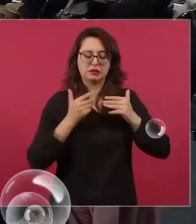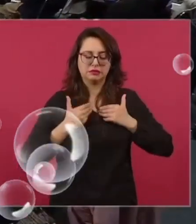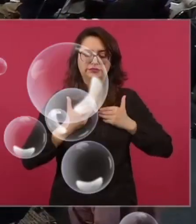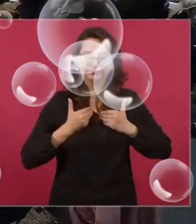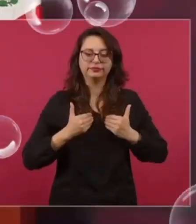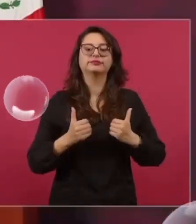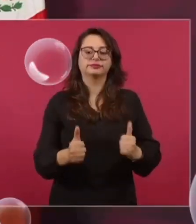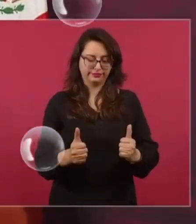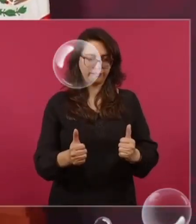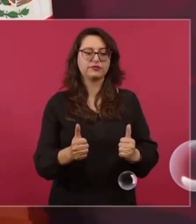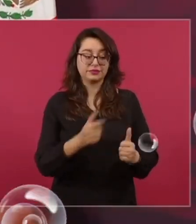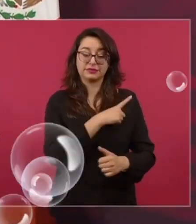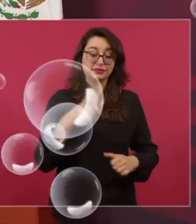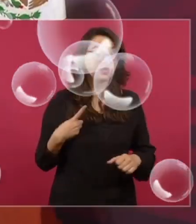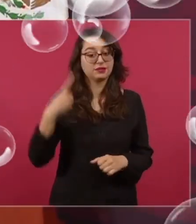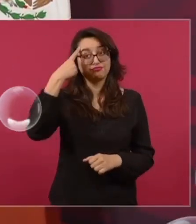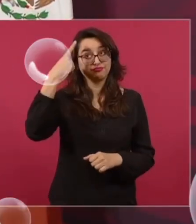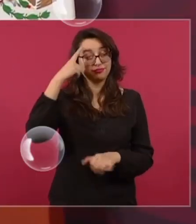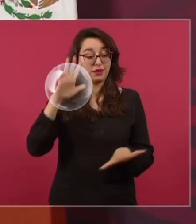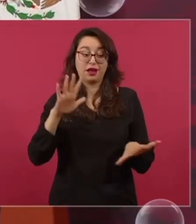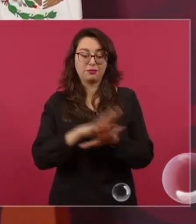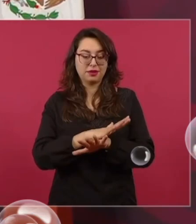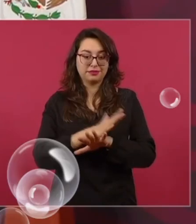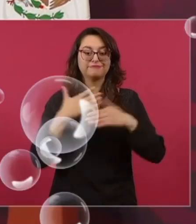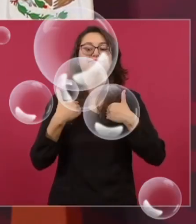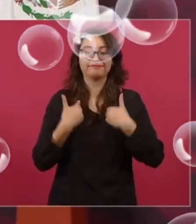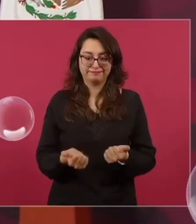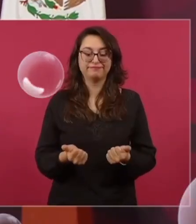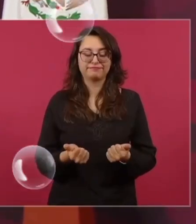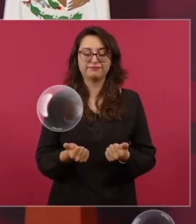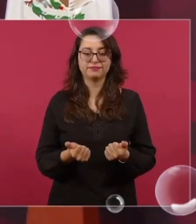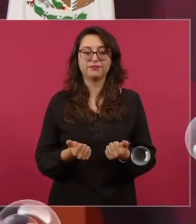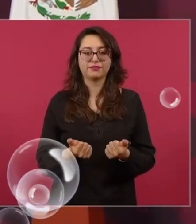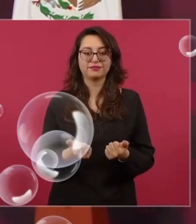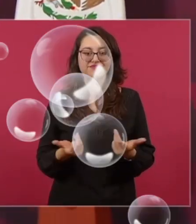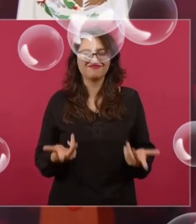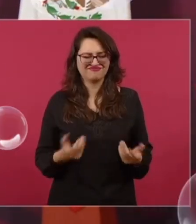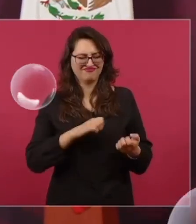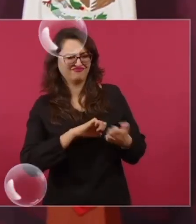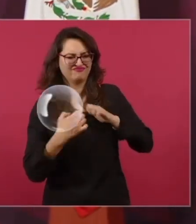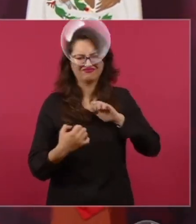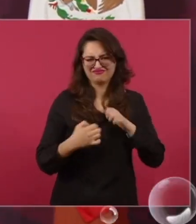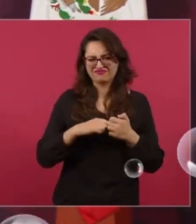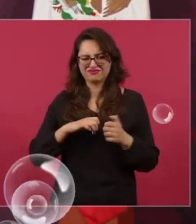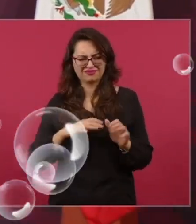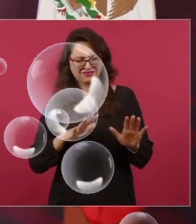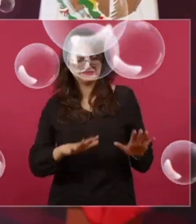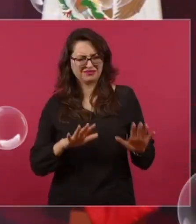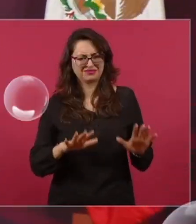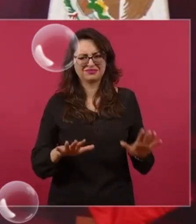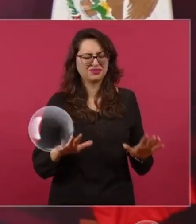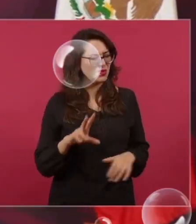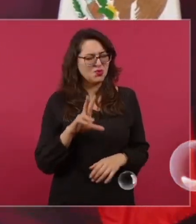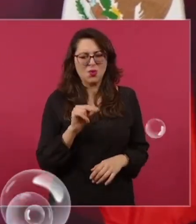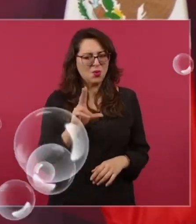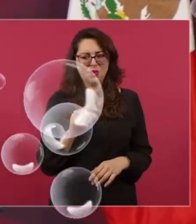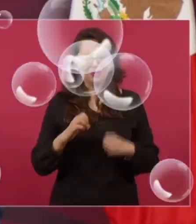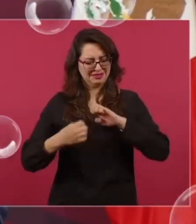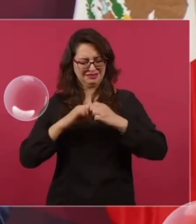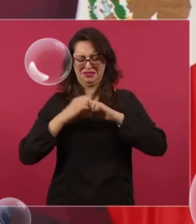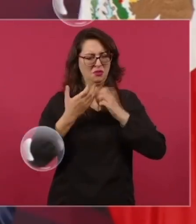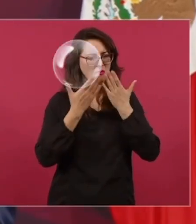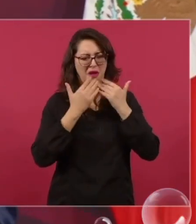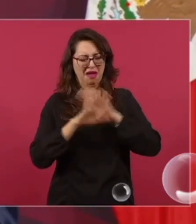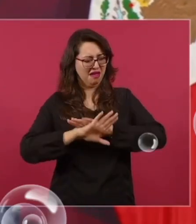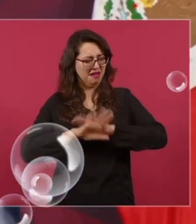cambiando, poco a poco, entendiendo. además, no vernos como enemigos a destruir, eso está